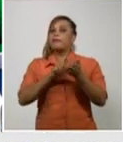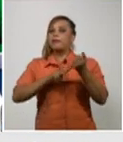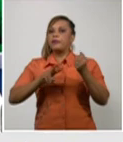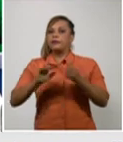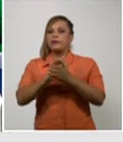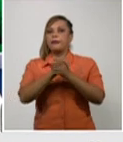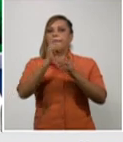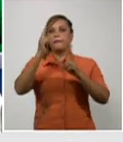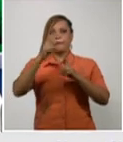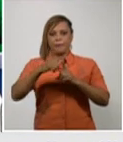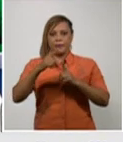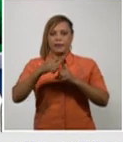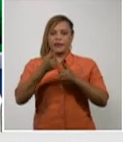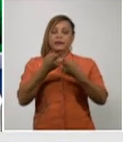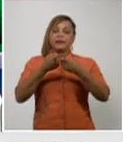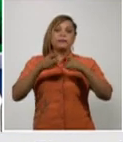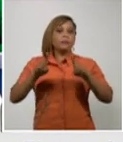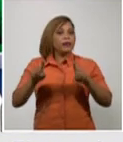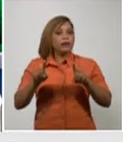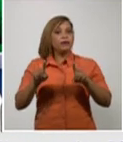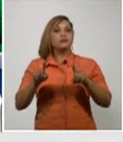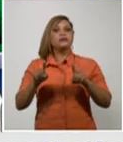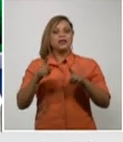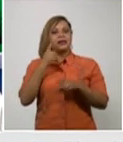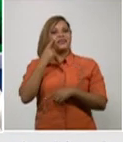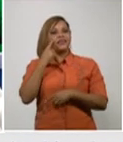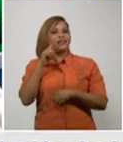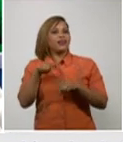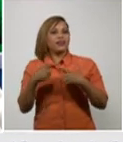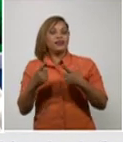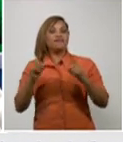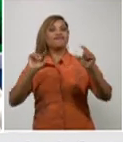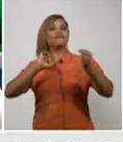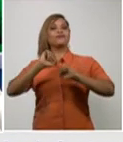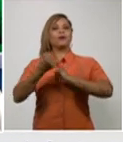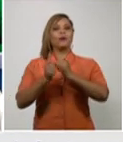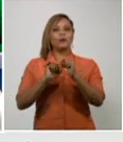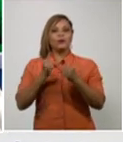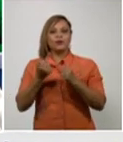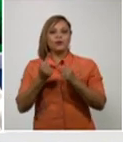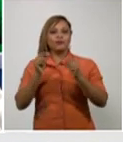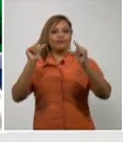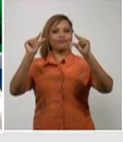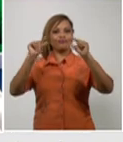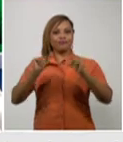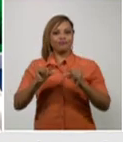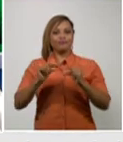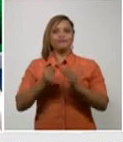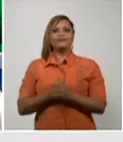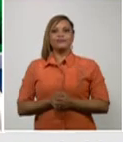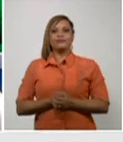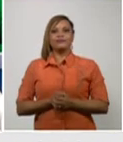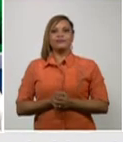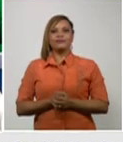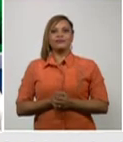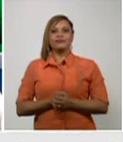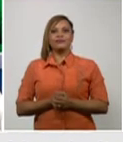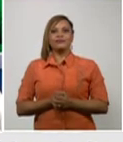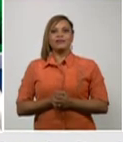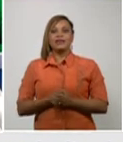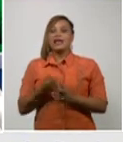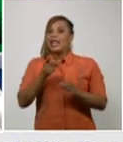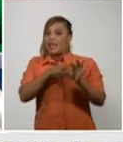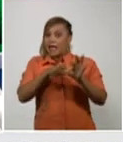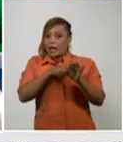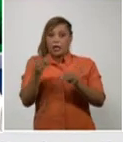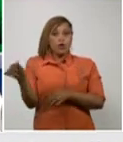ya se ve un control que hay que estabilizarlo y la isla con mucho riesgo